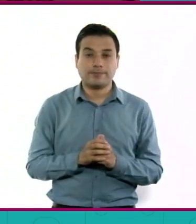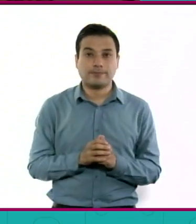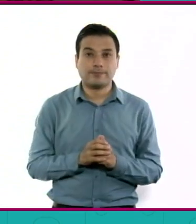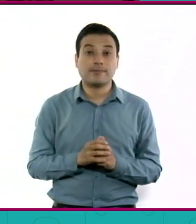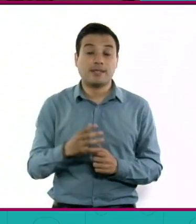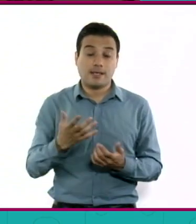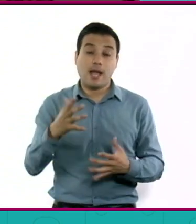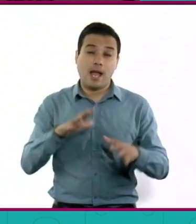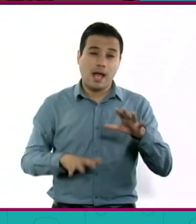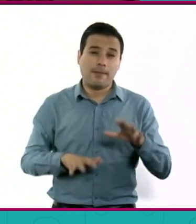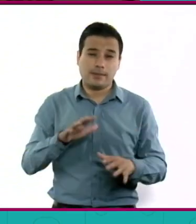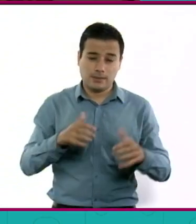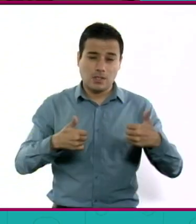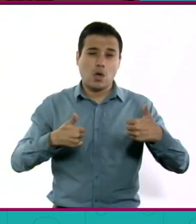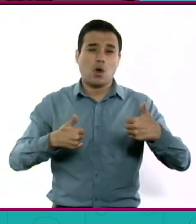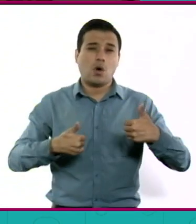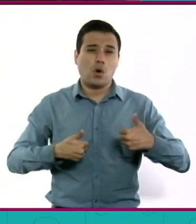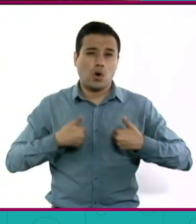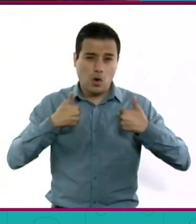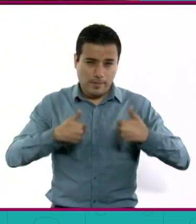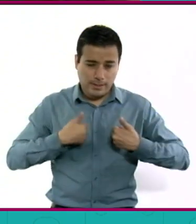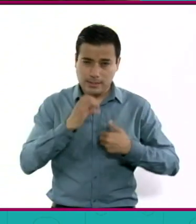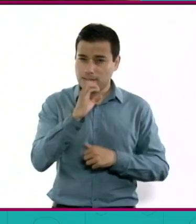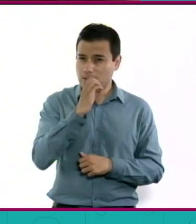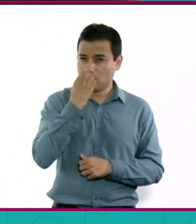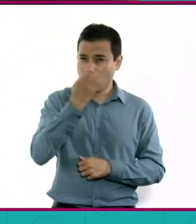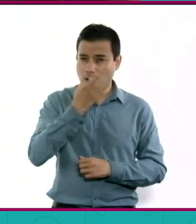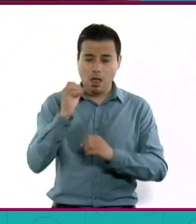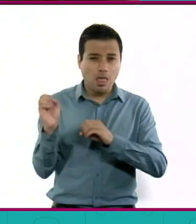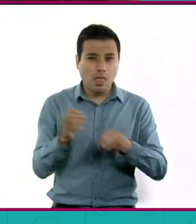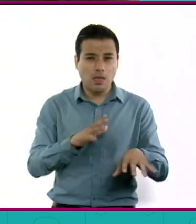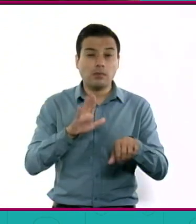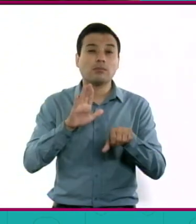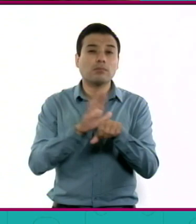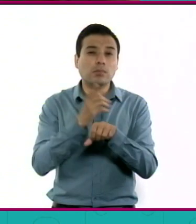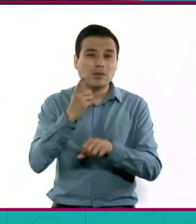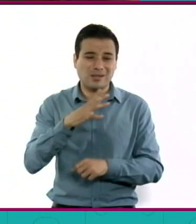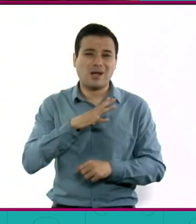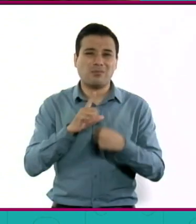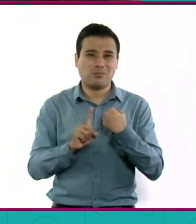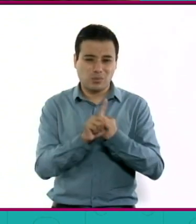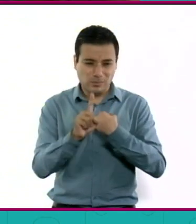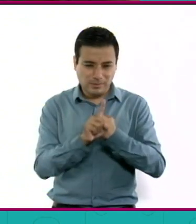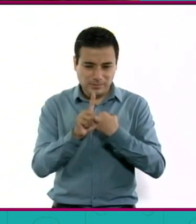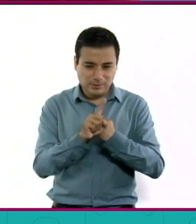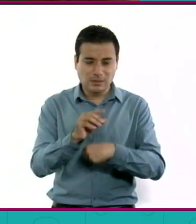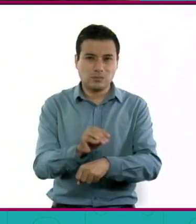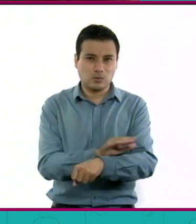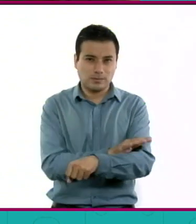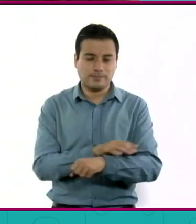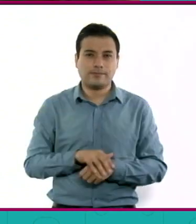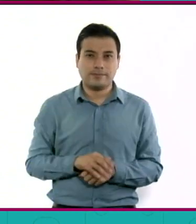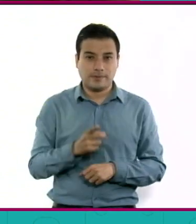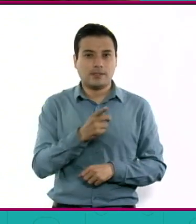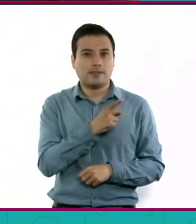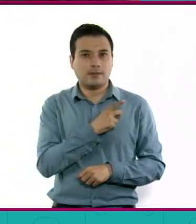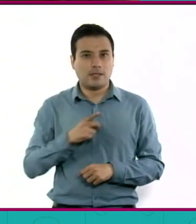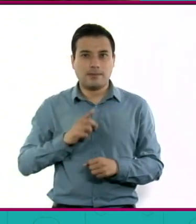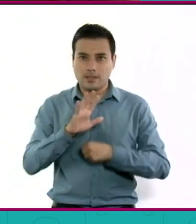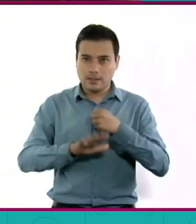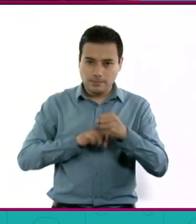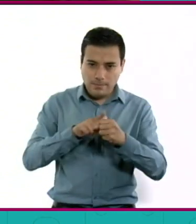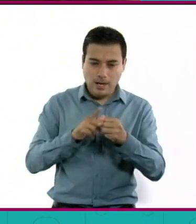problemas emocionales que se abandonan. La parte espiritual va desde reconocer y querer la naturaleza hasta